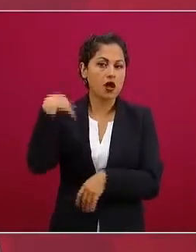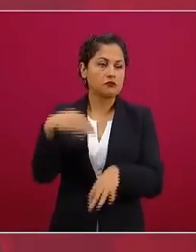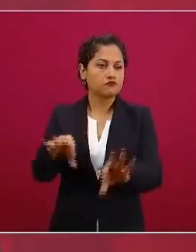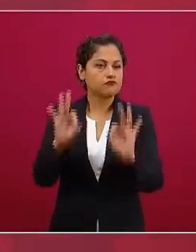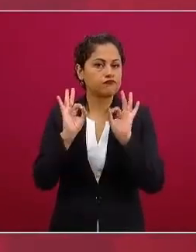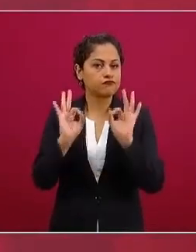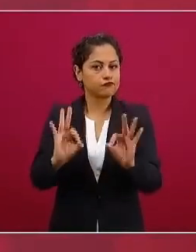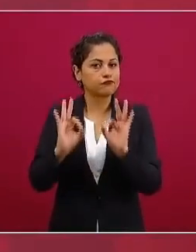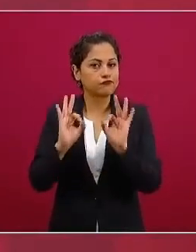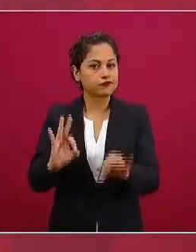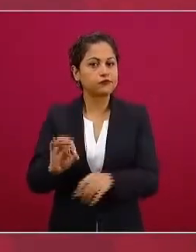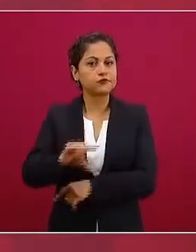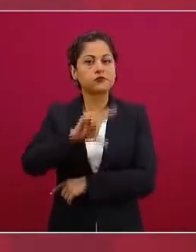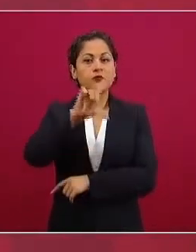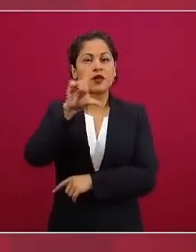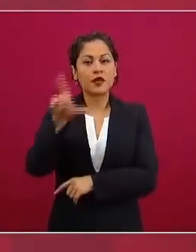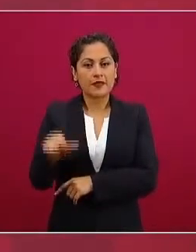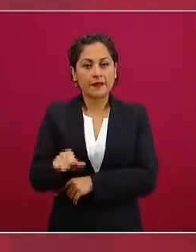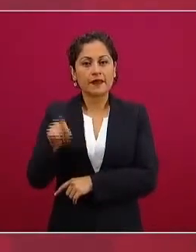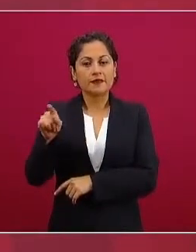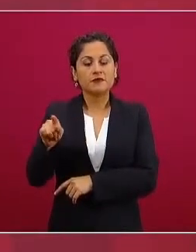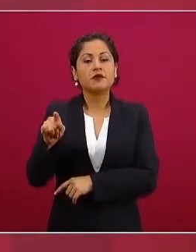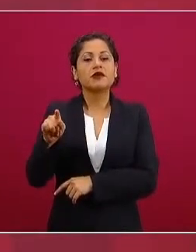después del golpe Excelsior